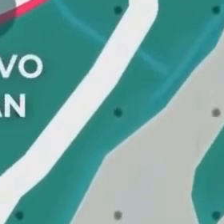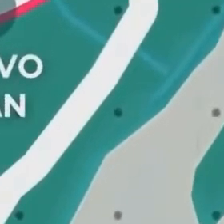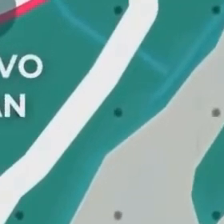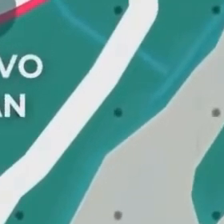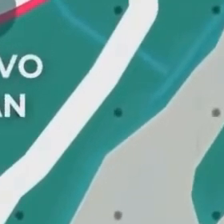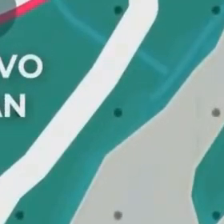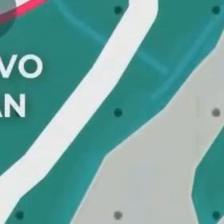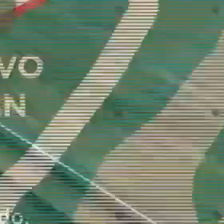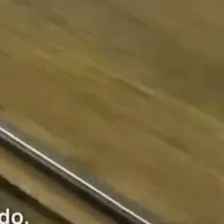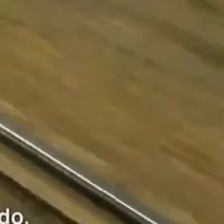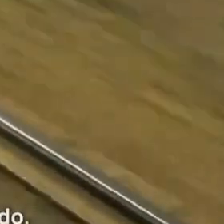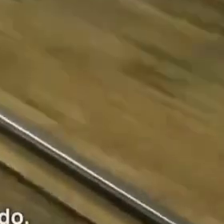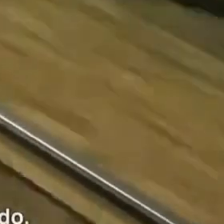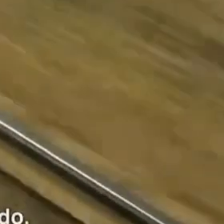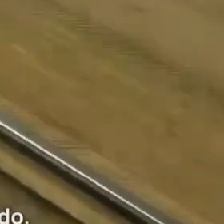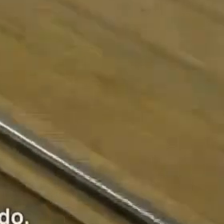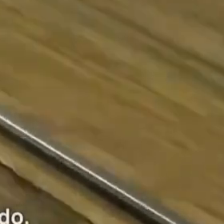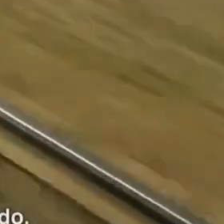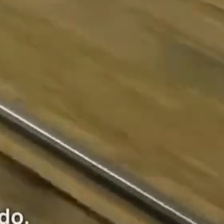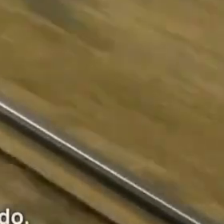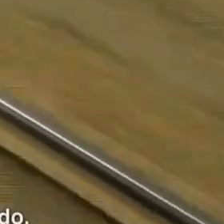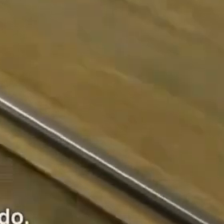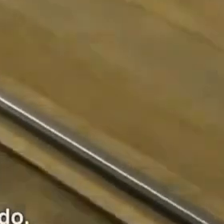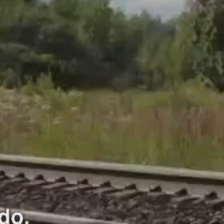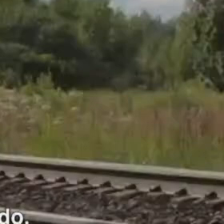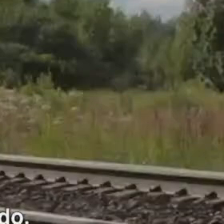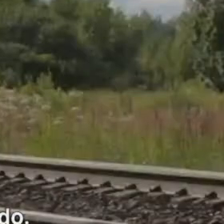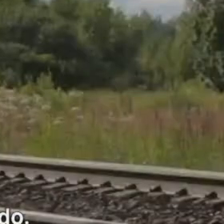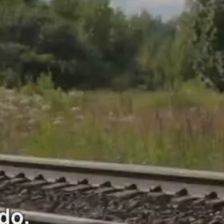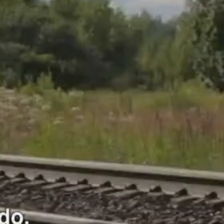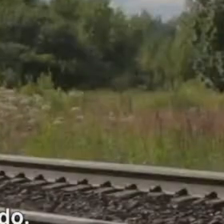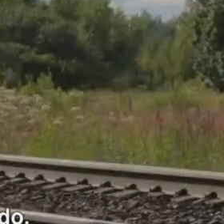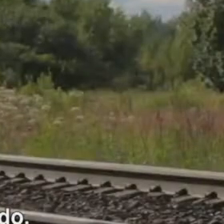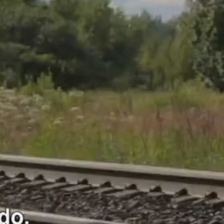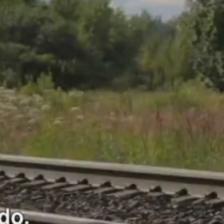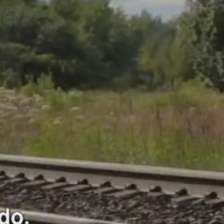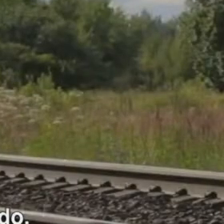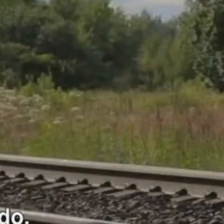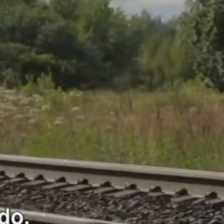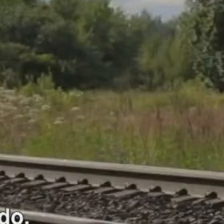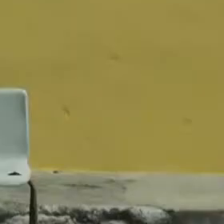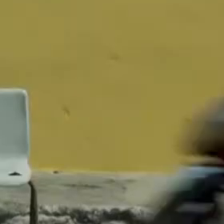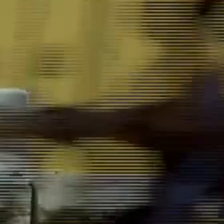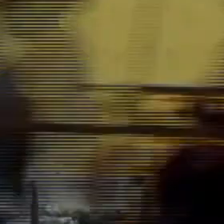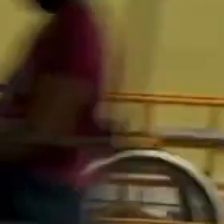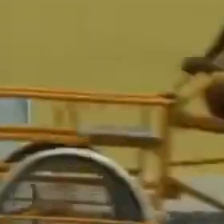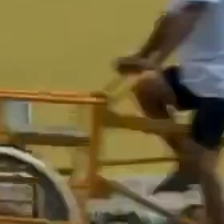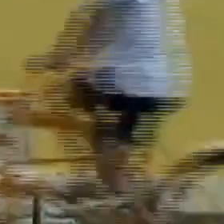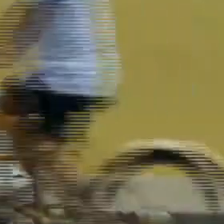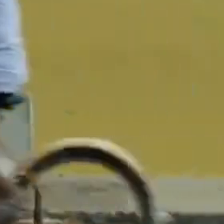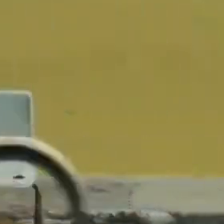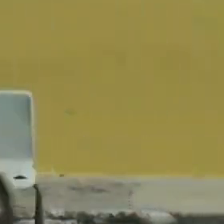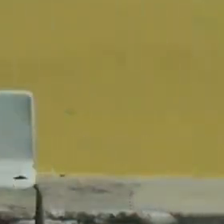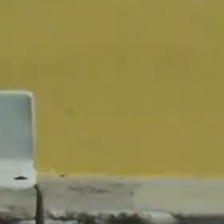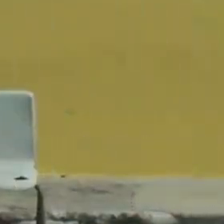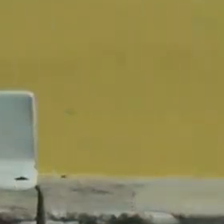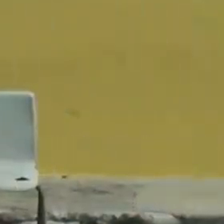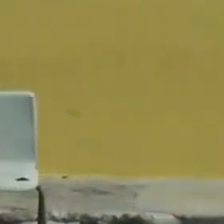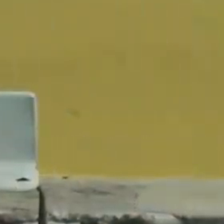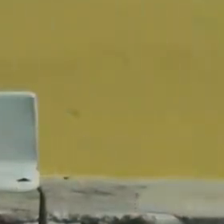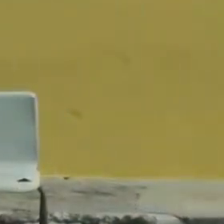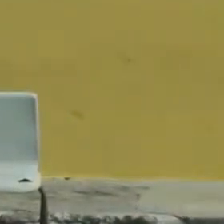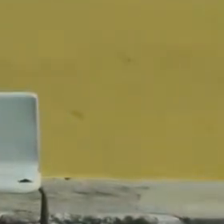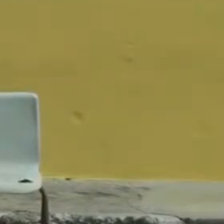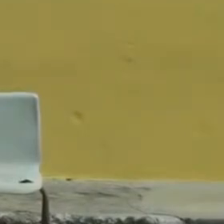llega a Cancún. Este recorrido será en doble vía y totalmente electrificado. El Tren Maya nos une para